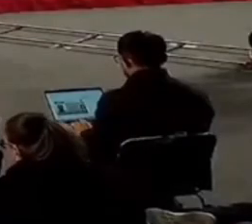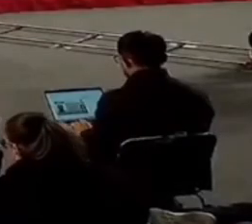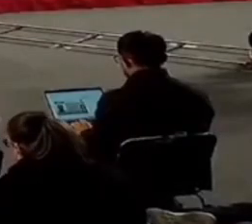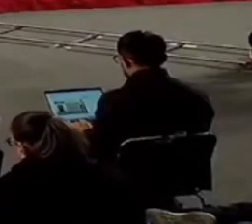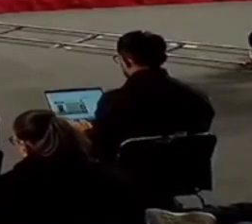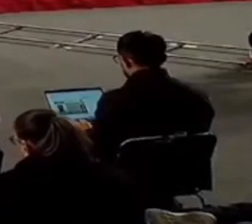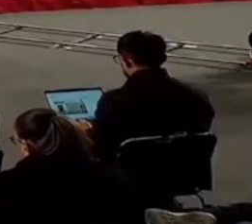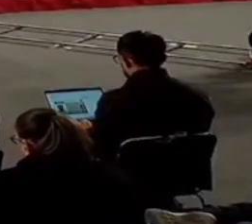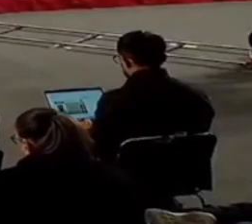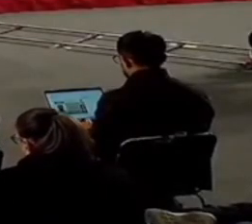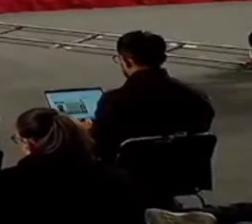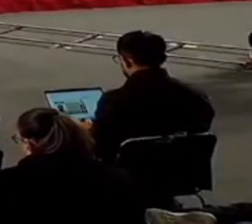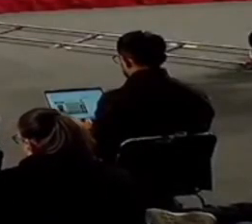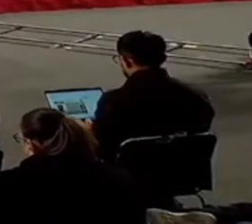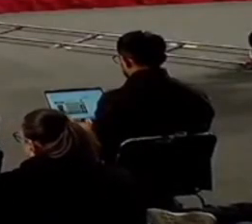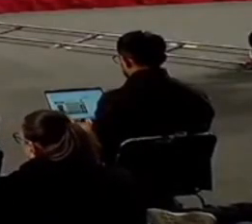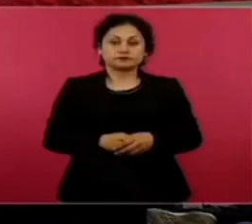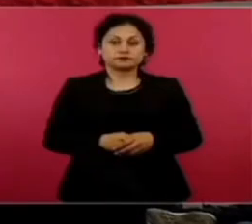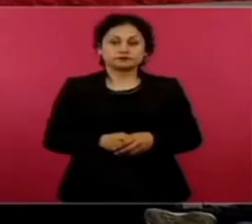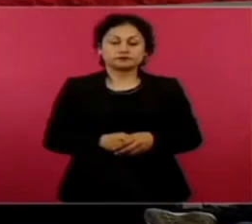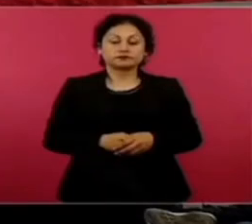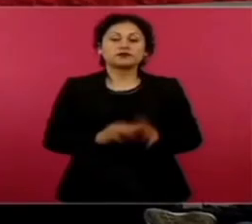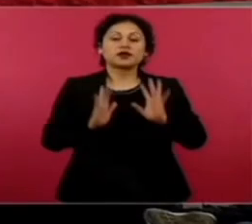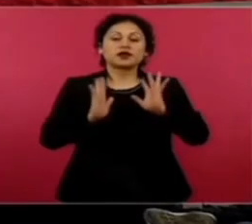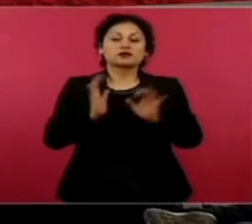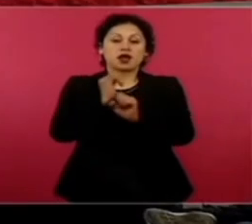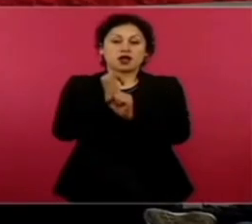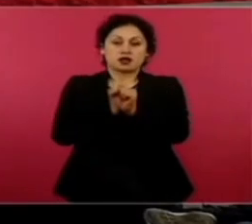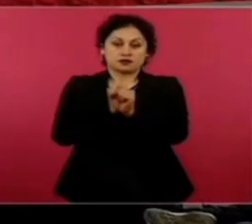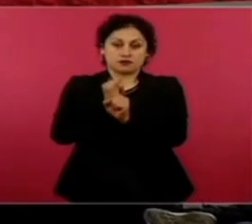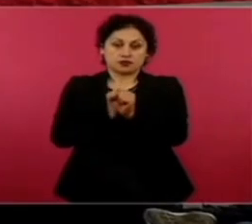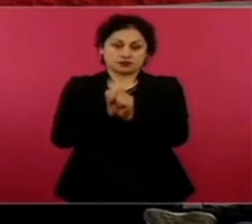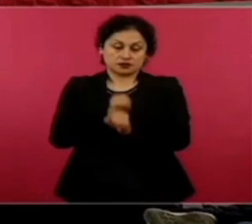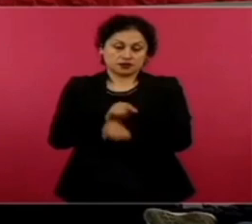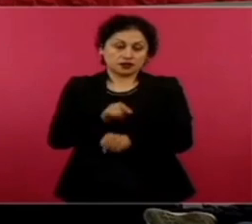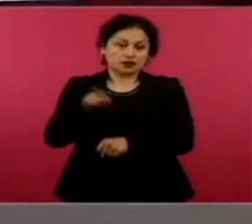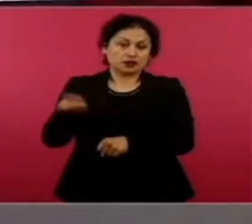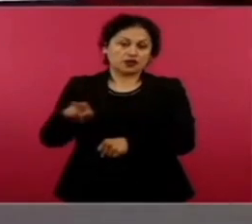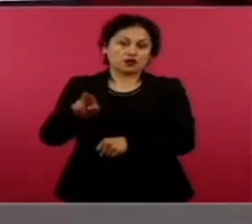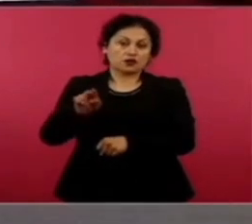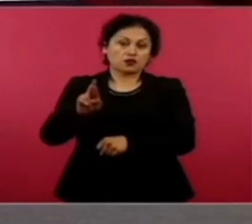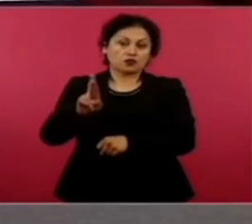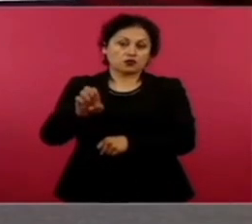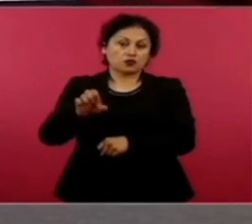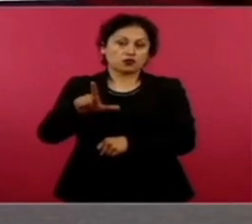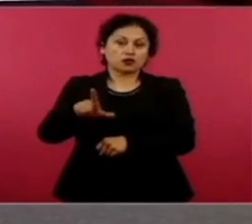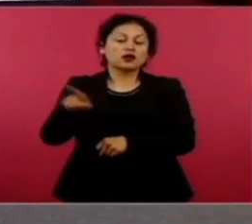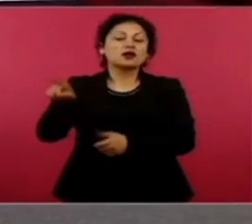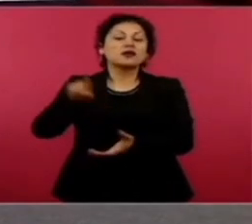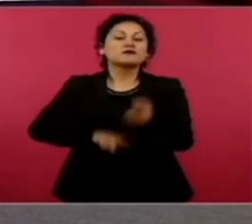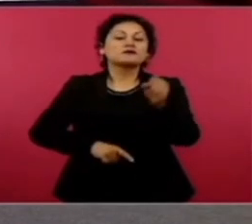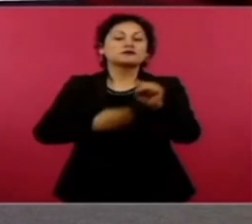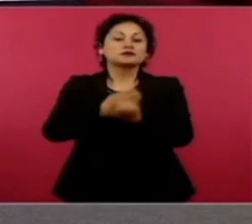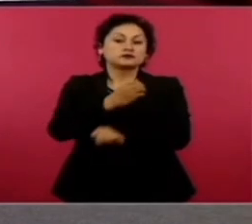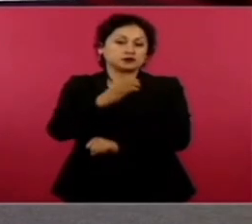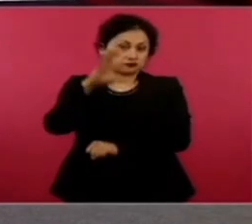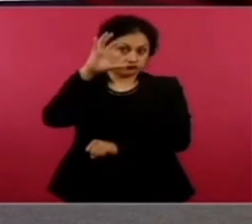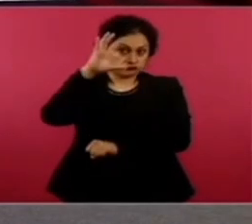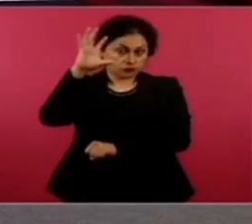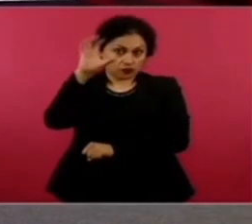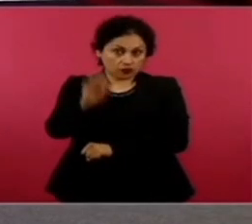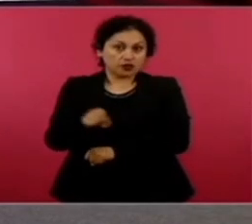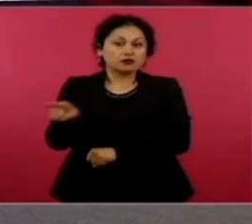vinculado a proceso por homicidio calificado, homicidio calificado en grave tentativa y daños agravados por el incendio. Adelante.